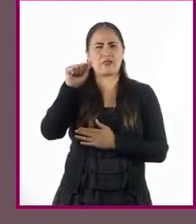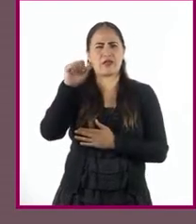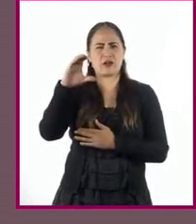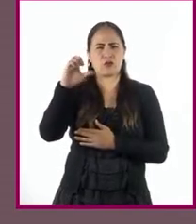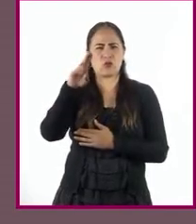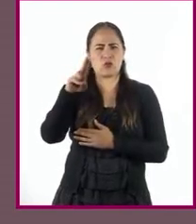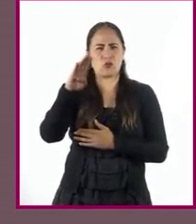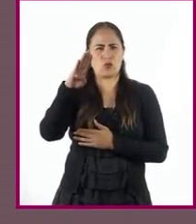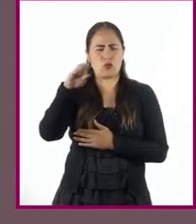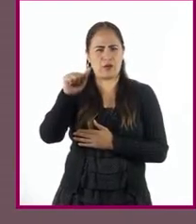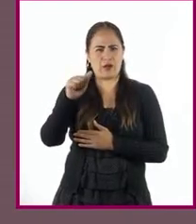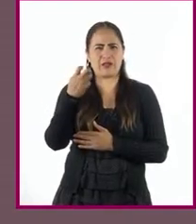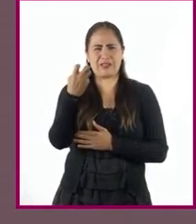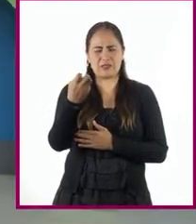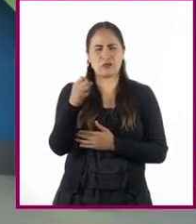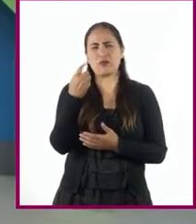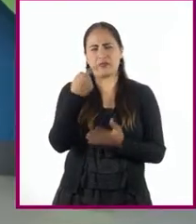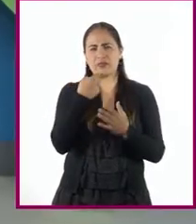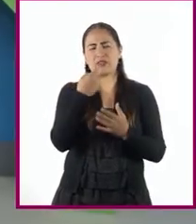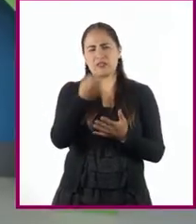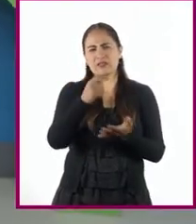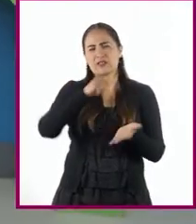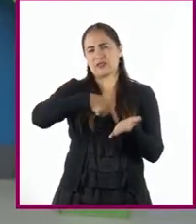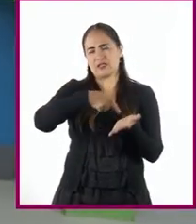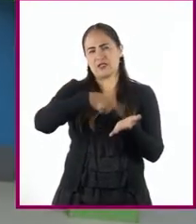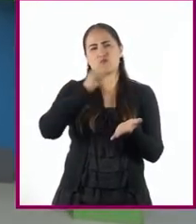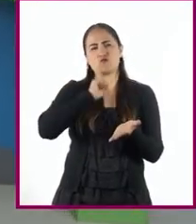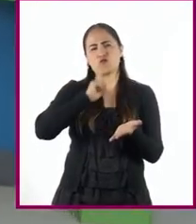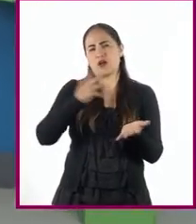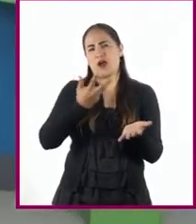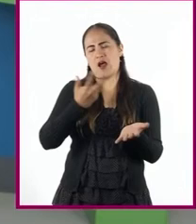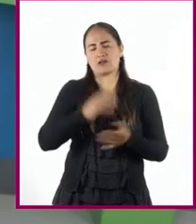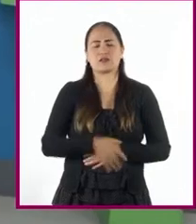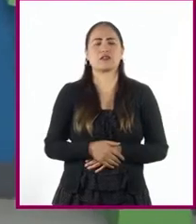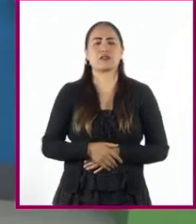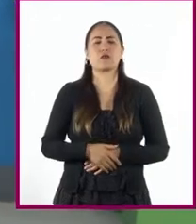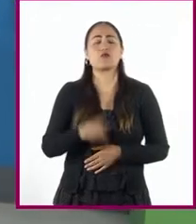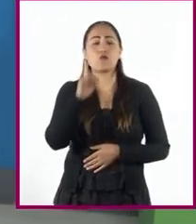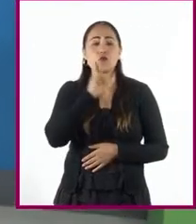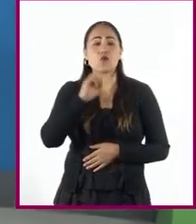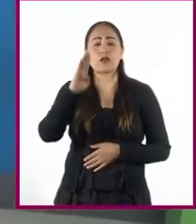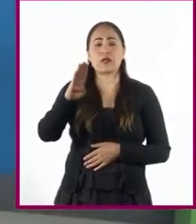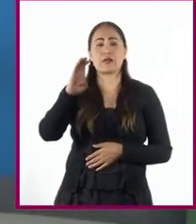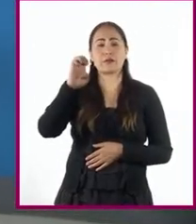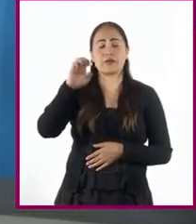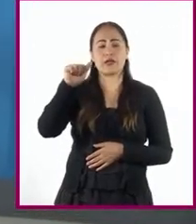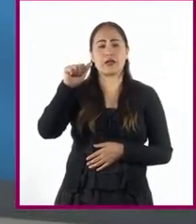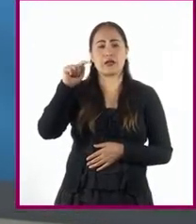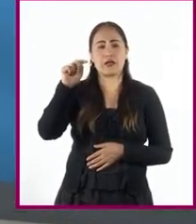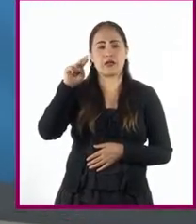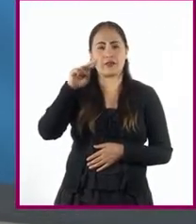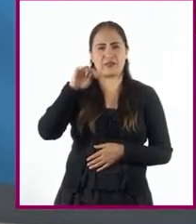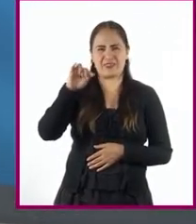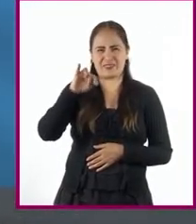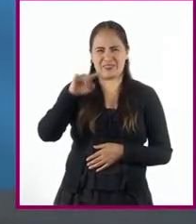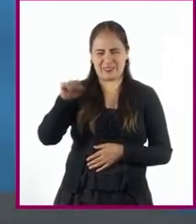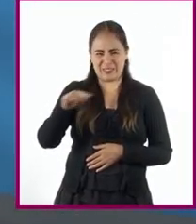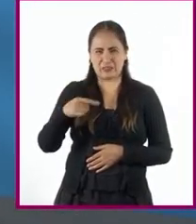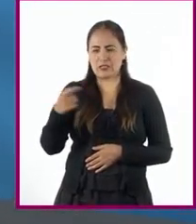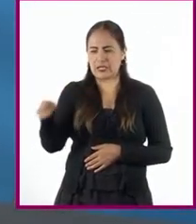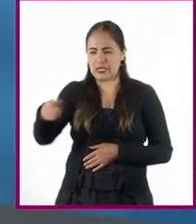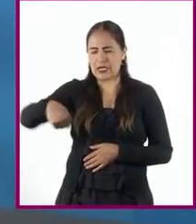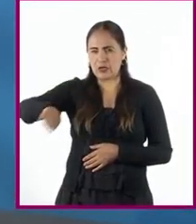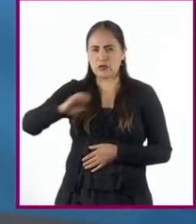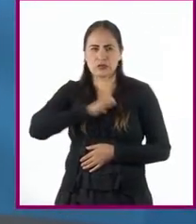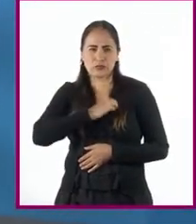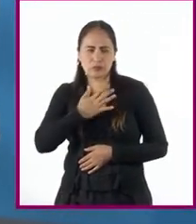constantemente es aludida. En cuanto a Beatriz Bermúdez de Velasco, es mencionada instando a españoles